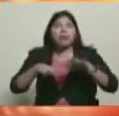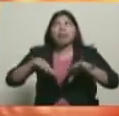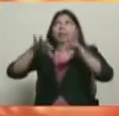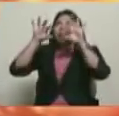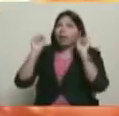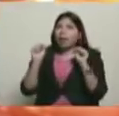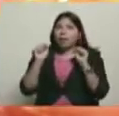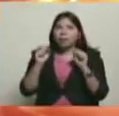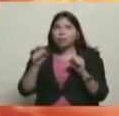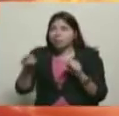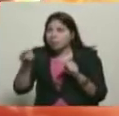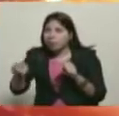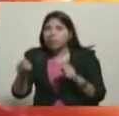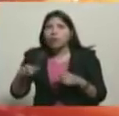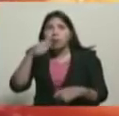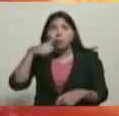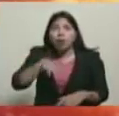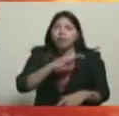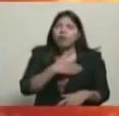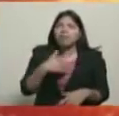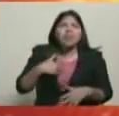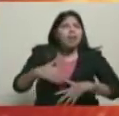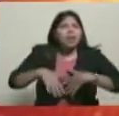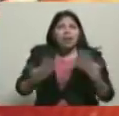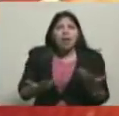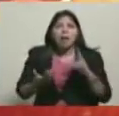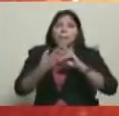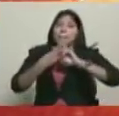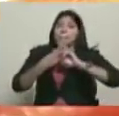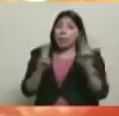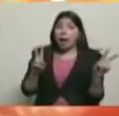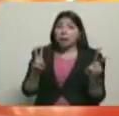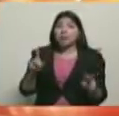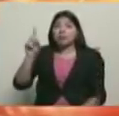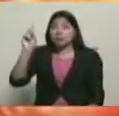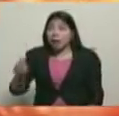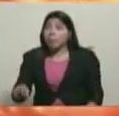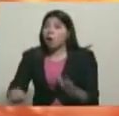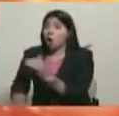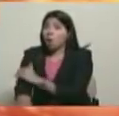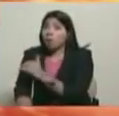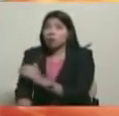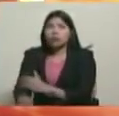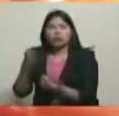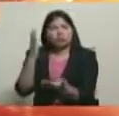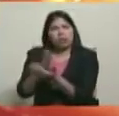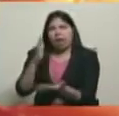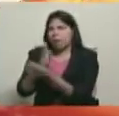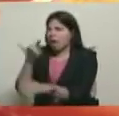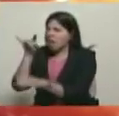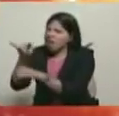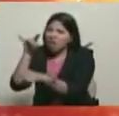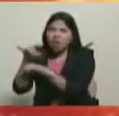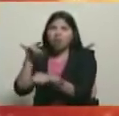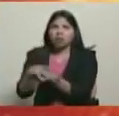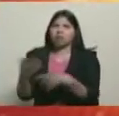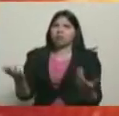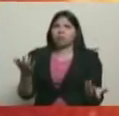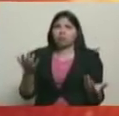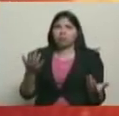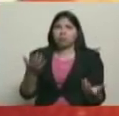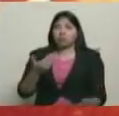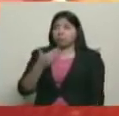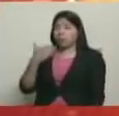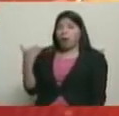Que el pueblo, nuestro pueblo quiere paz, incluido el pueblo que ellos han engañado reiteradamente, sobre todo desde